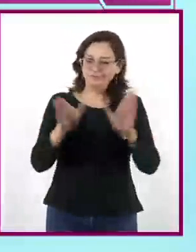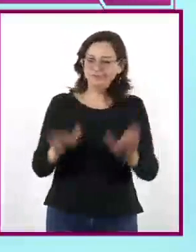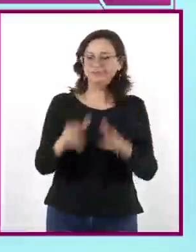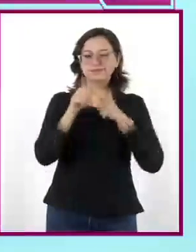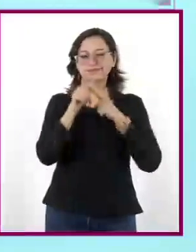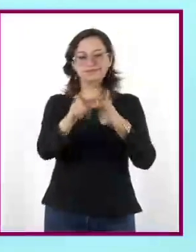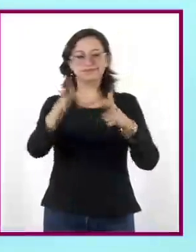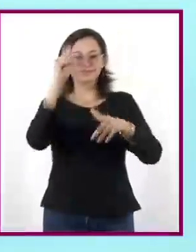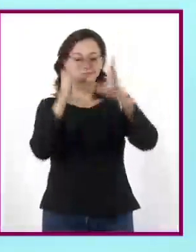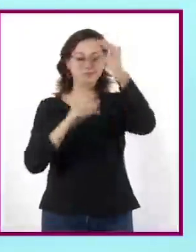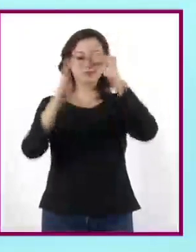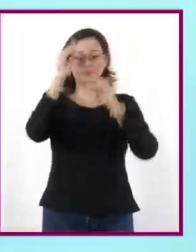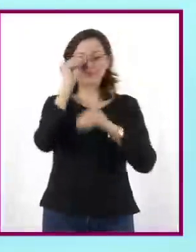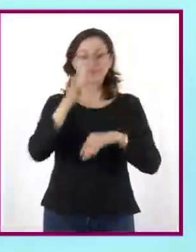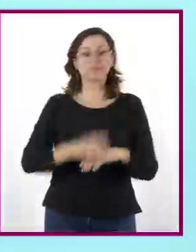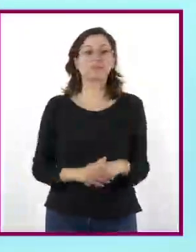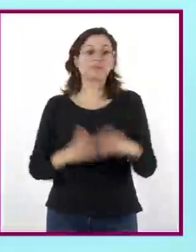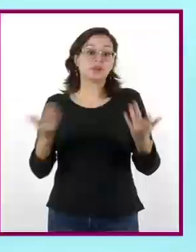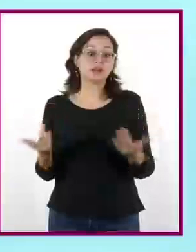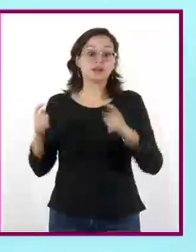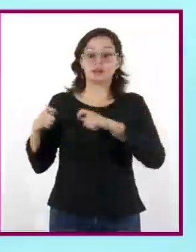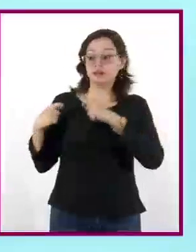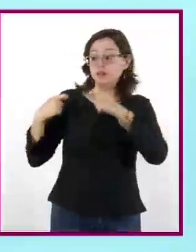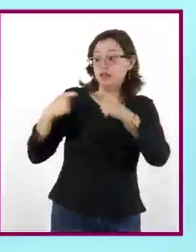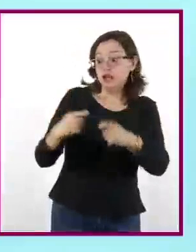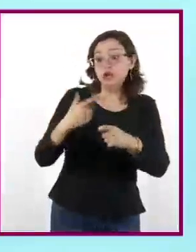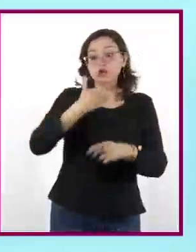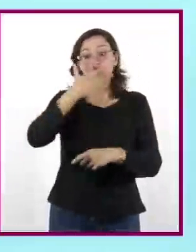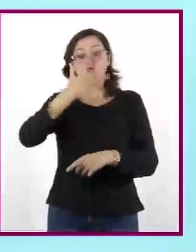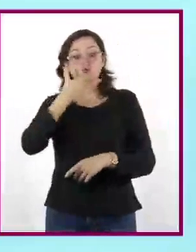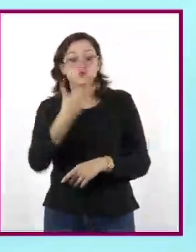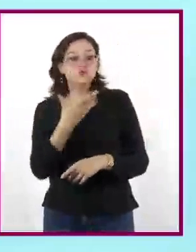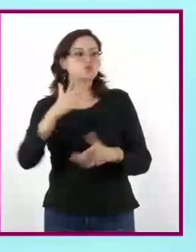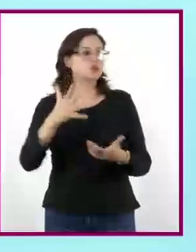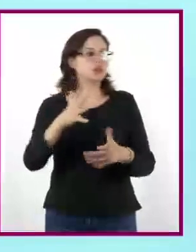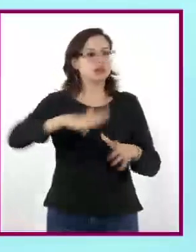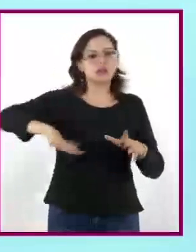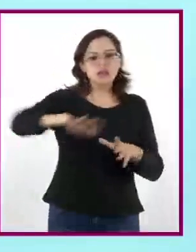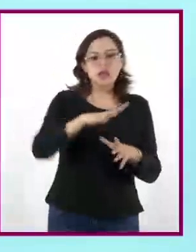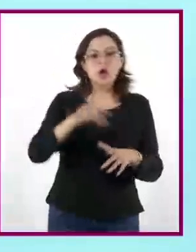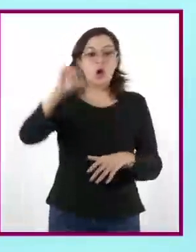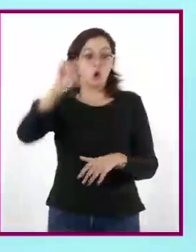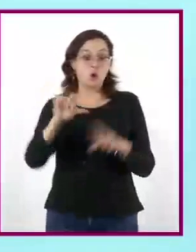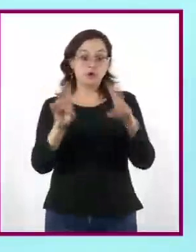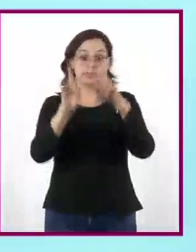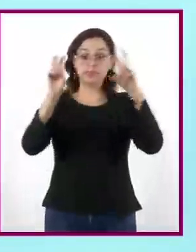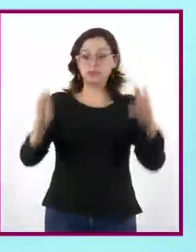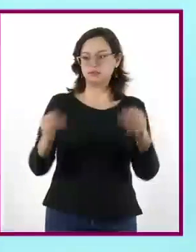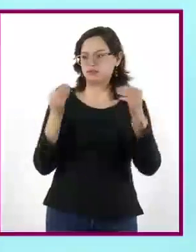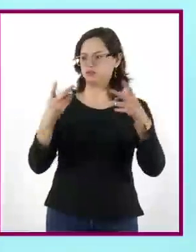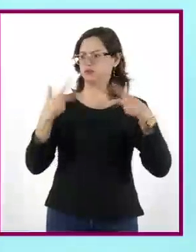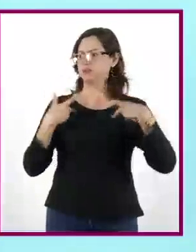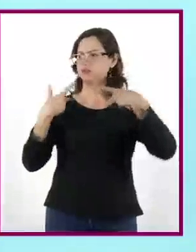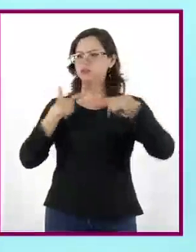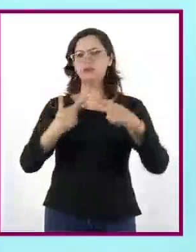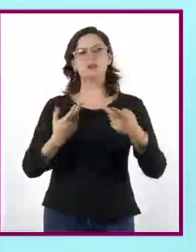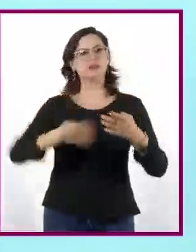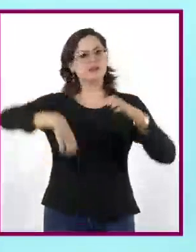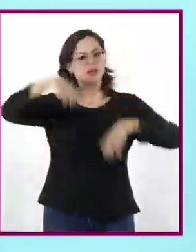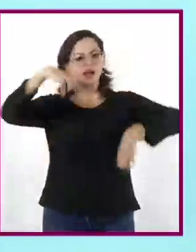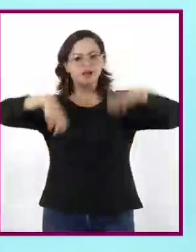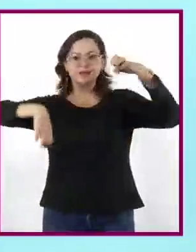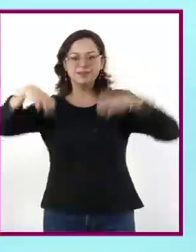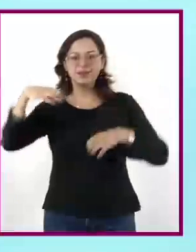Retos globales y locales, sobre población y envejecimiento, es el título de esta sesión dirigida a ustedes,